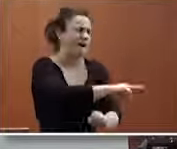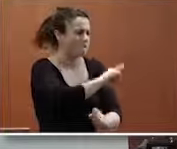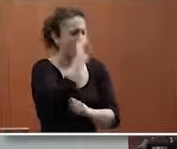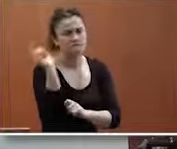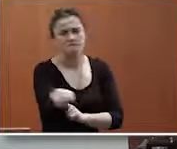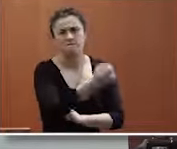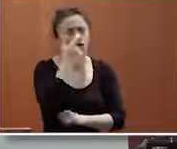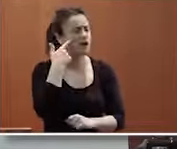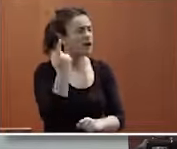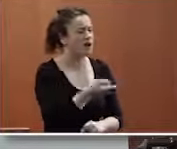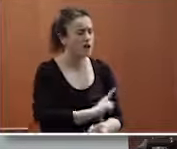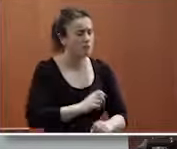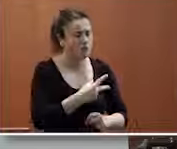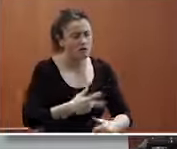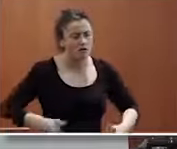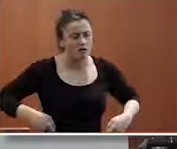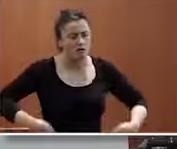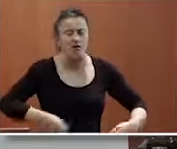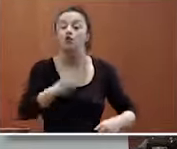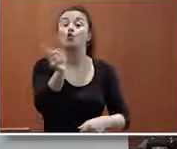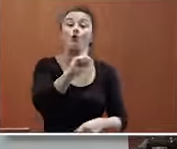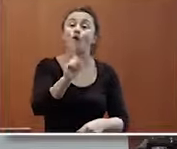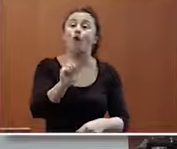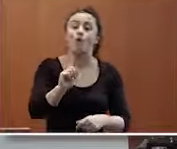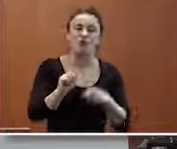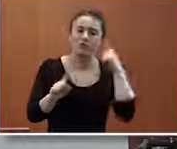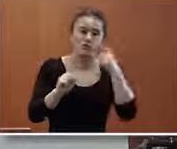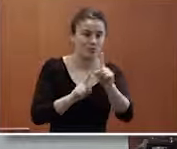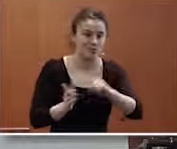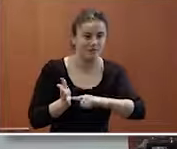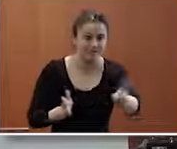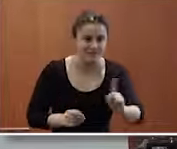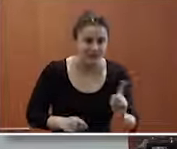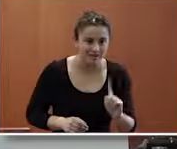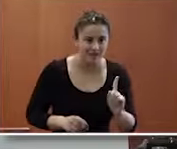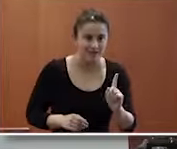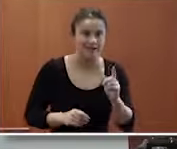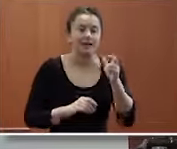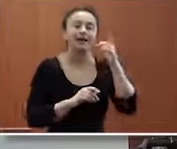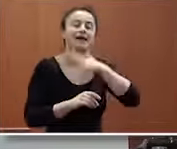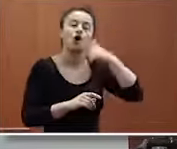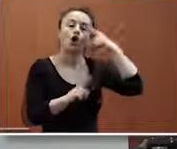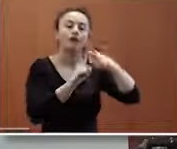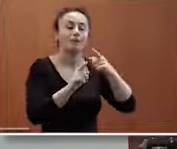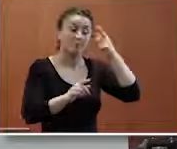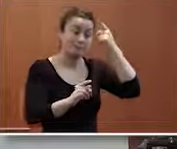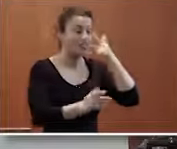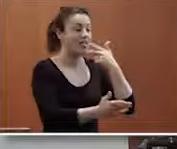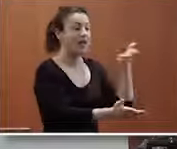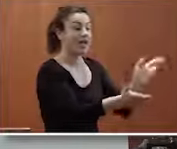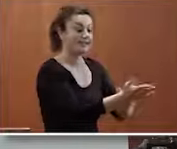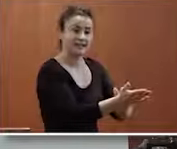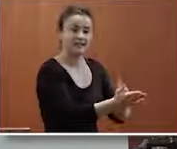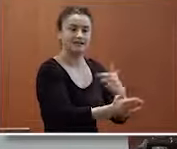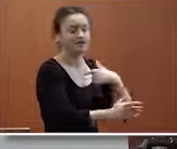no, no es esto se trata de que las personas son normales pero es lo que es lo que no tenemos que tener es un prejuicio de que por